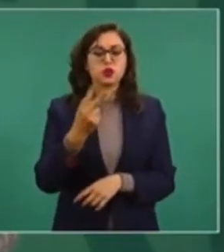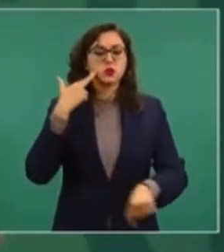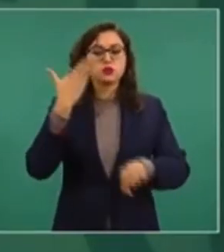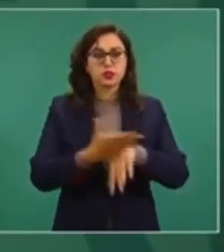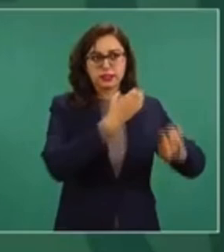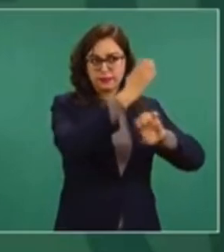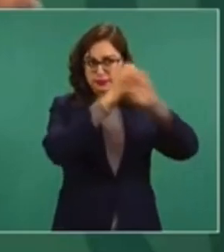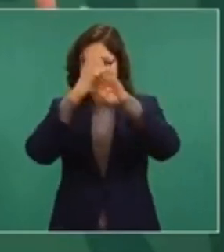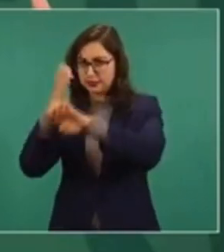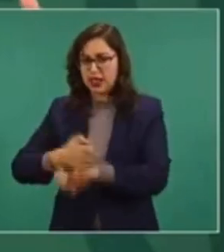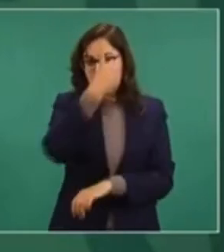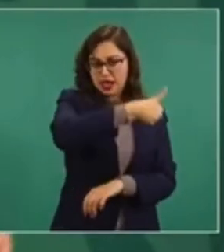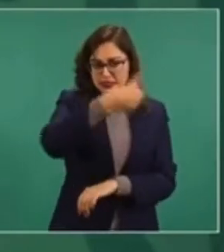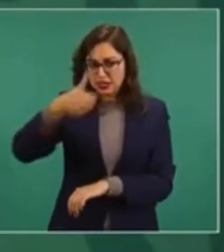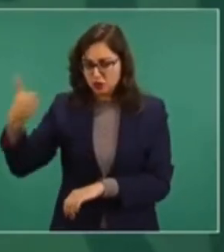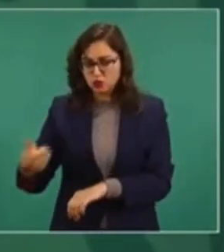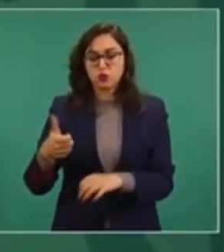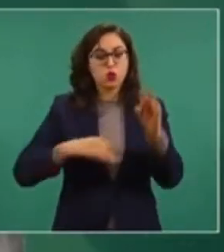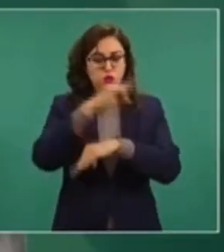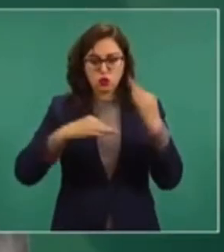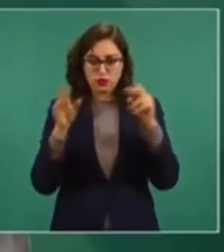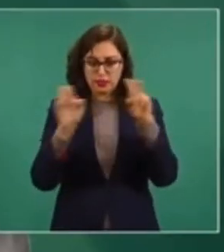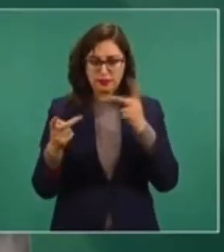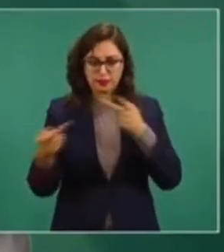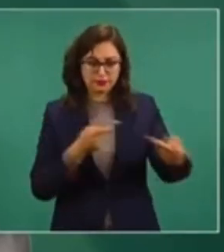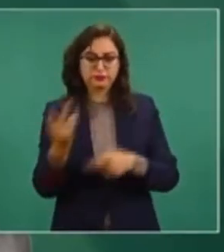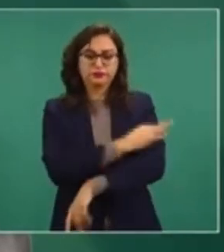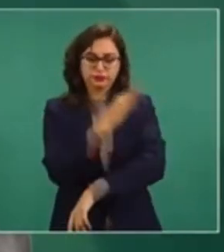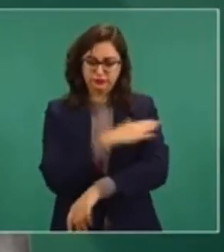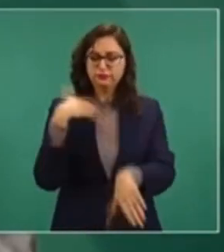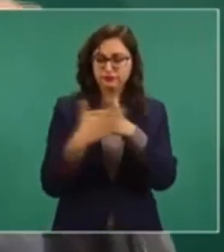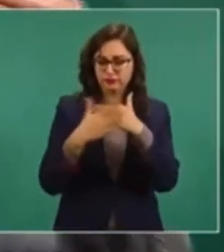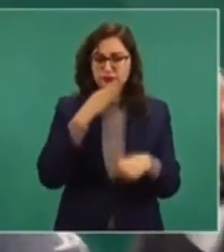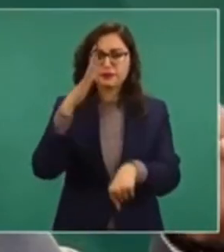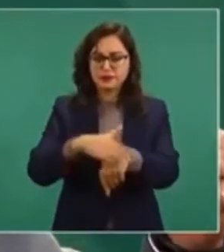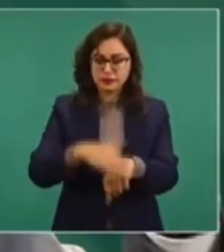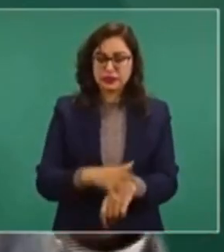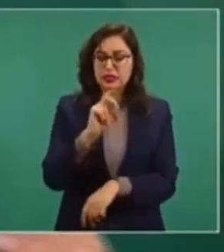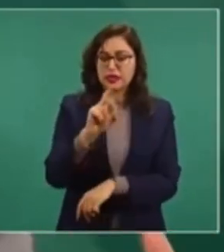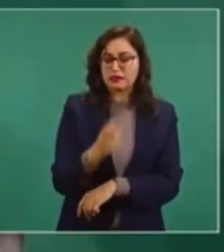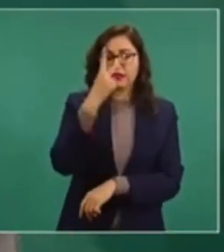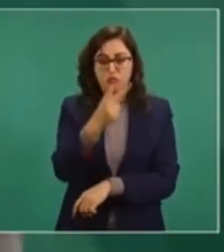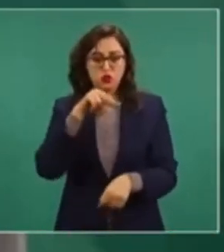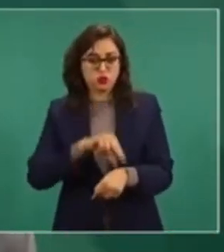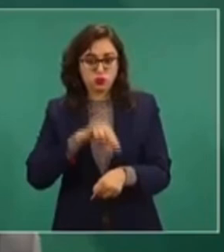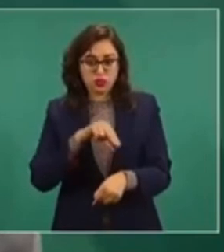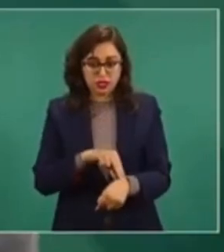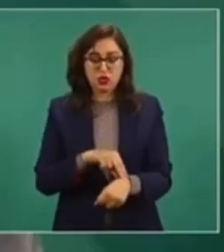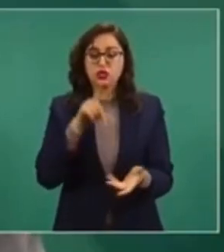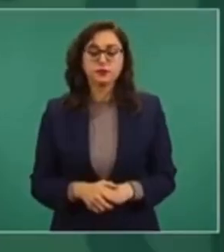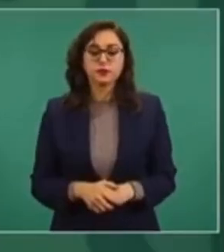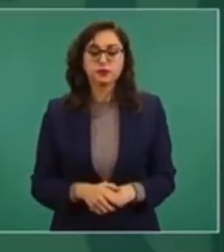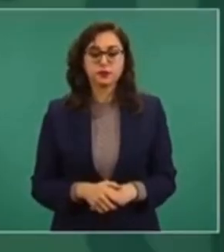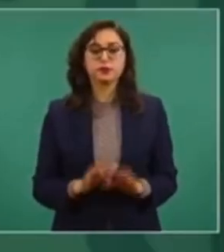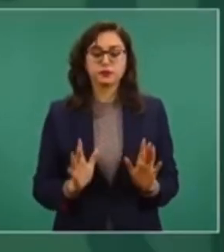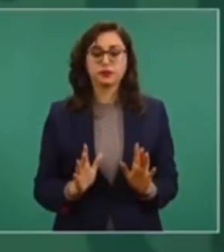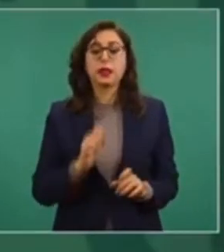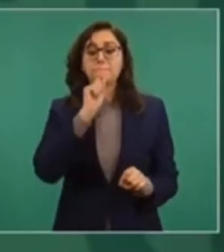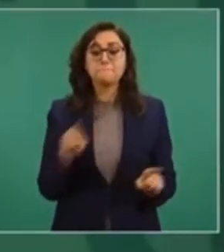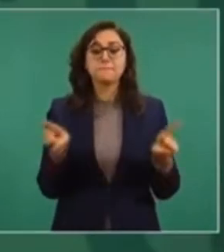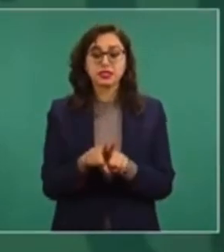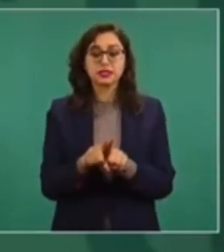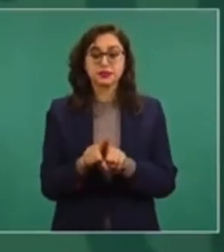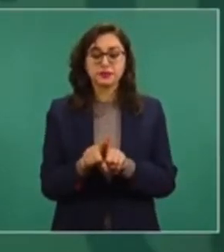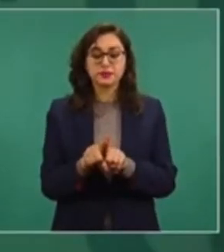de todo lo que es el plan de vacunación. Son médicos del sector salud y además